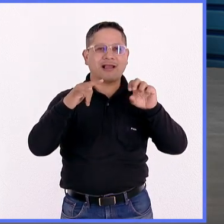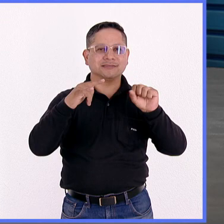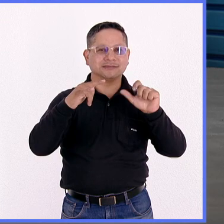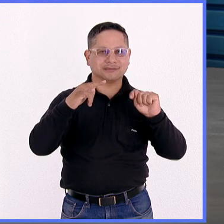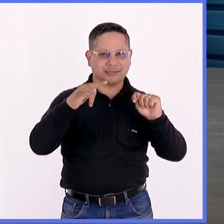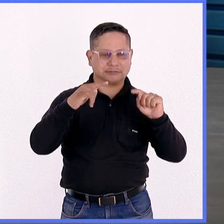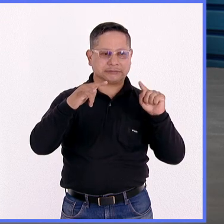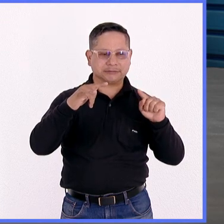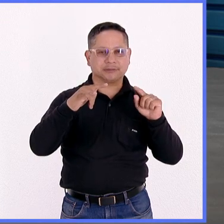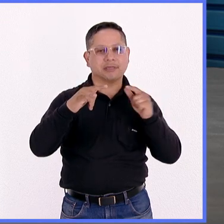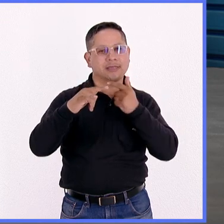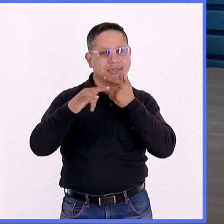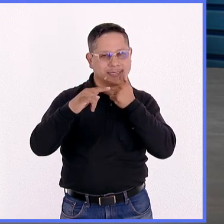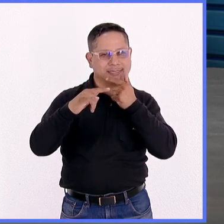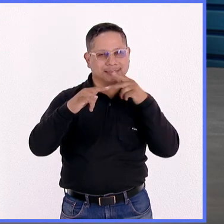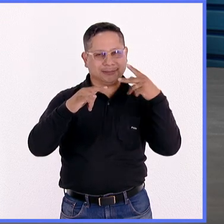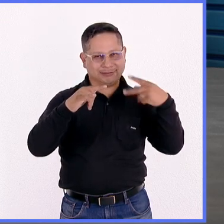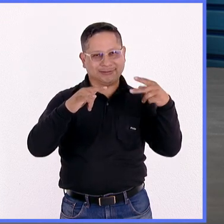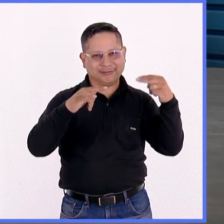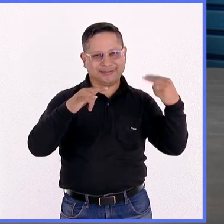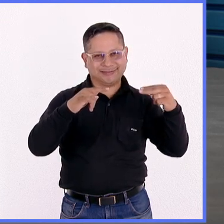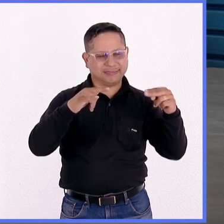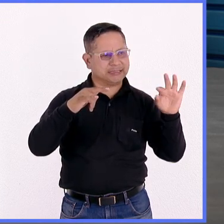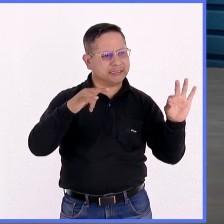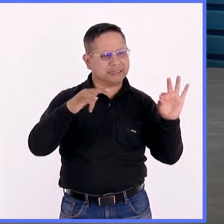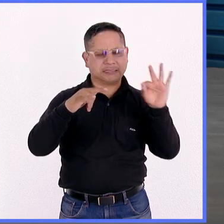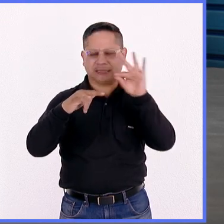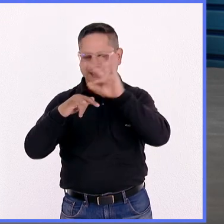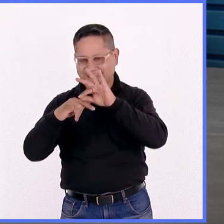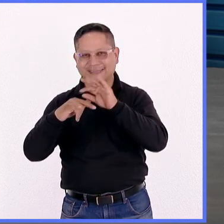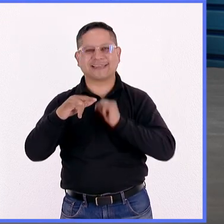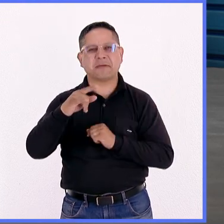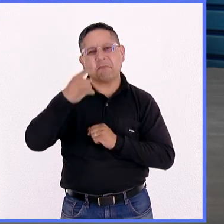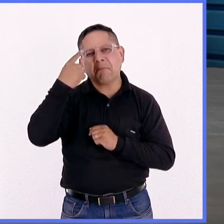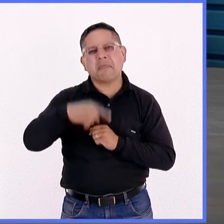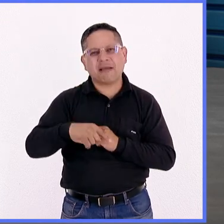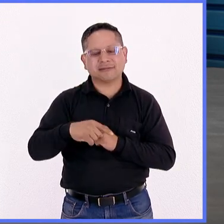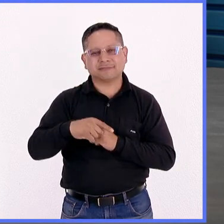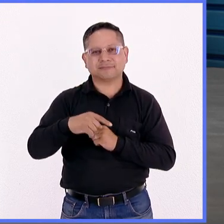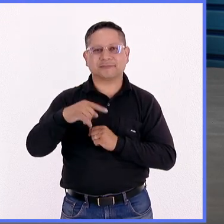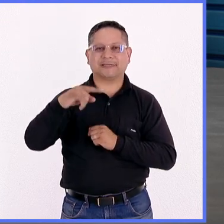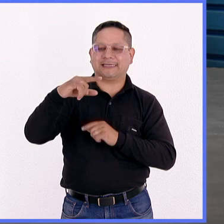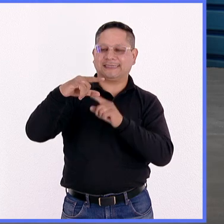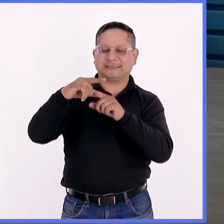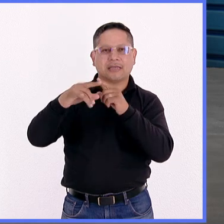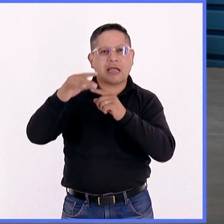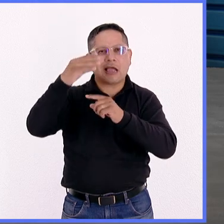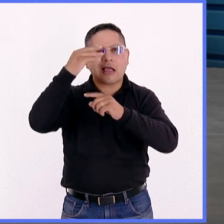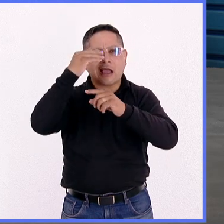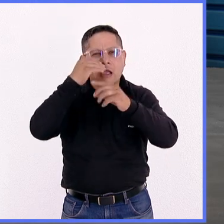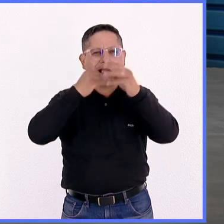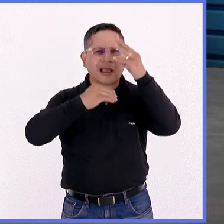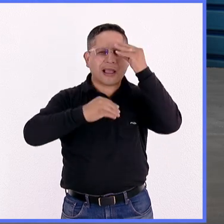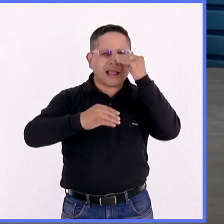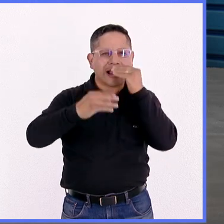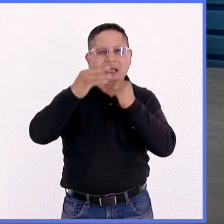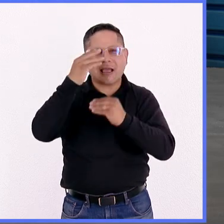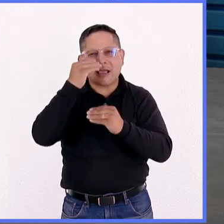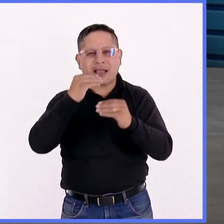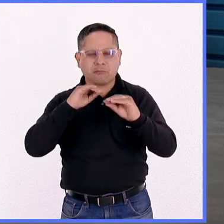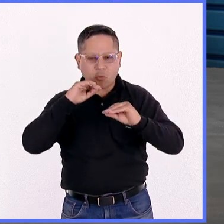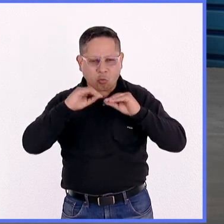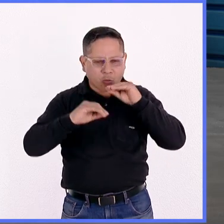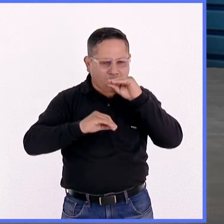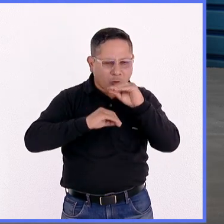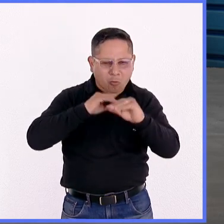y la idea principal es que se utilizó desde un principio para la enseñanza en este tipo de